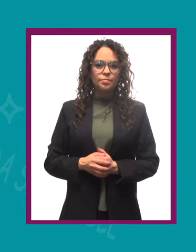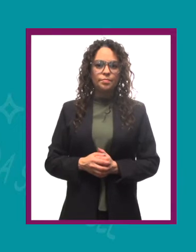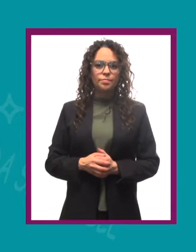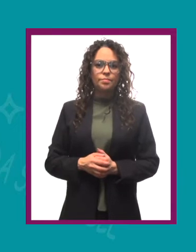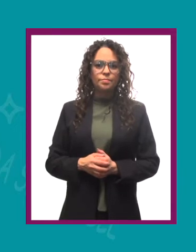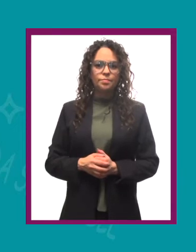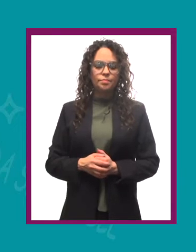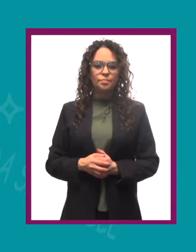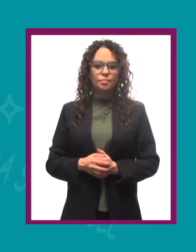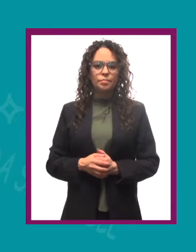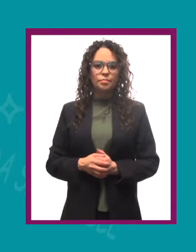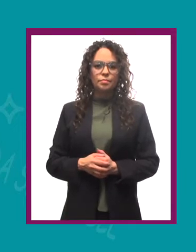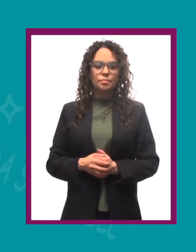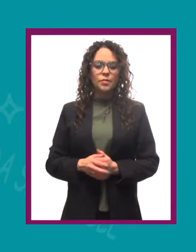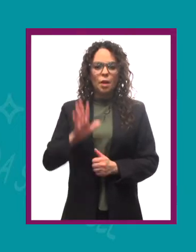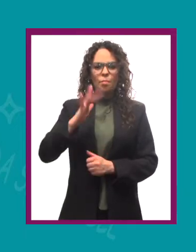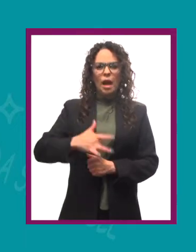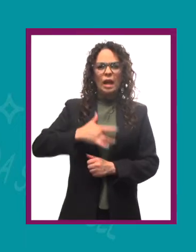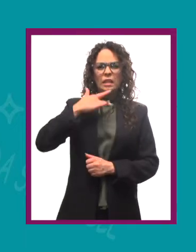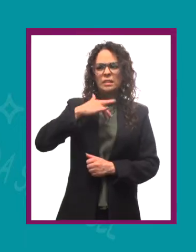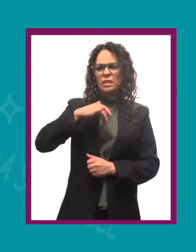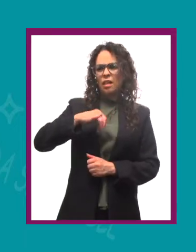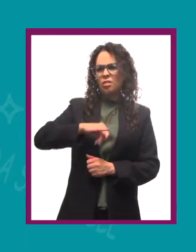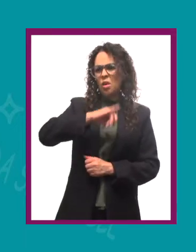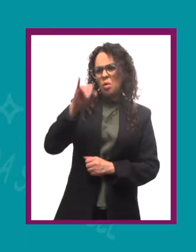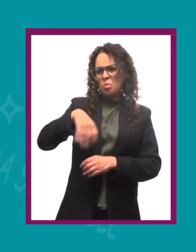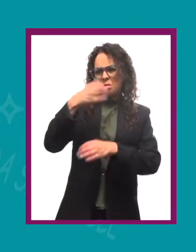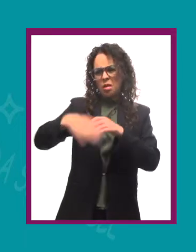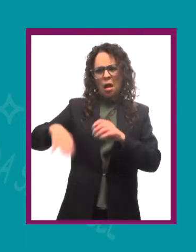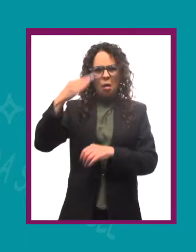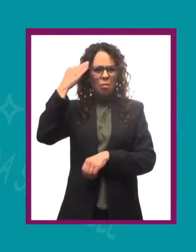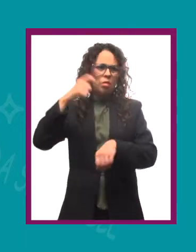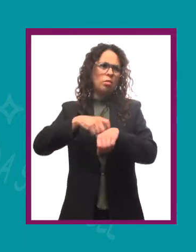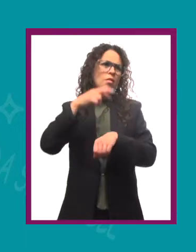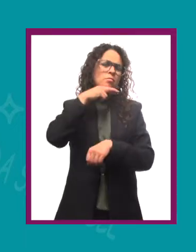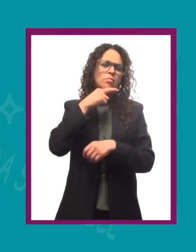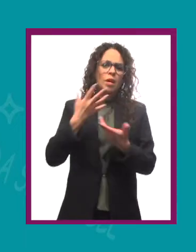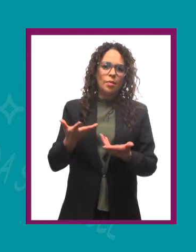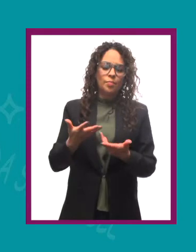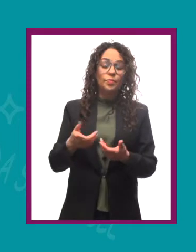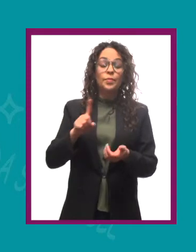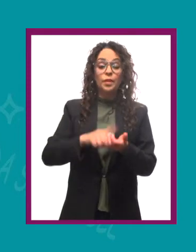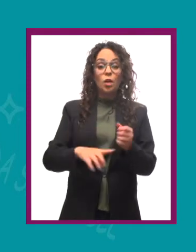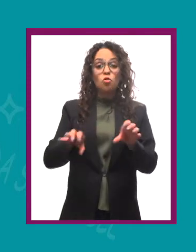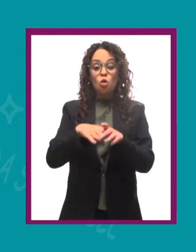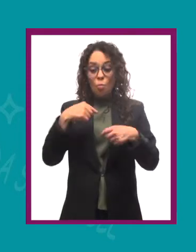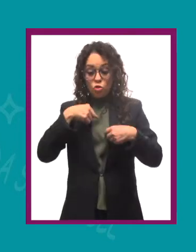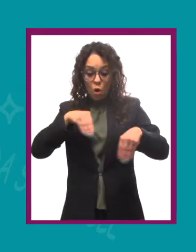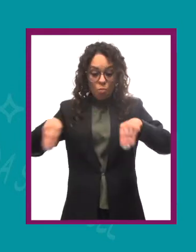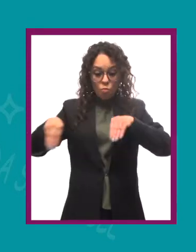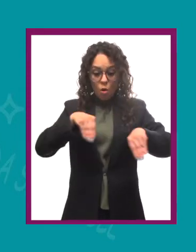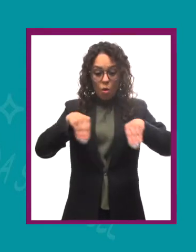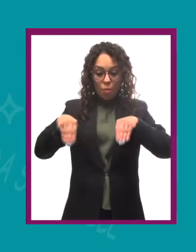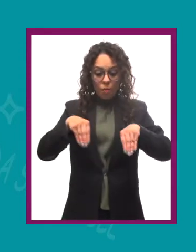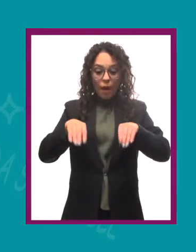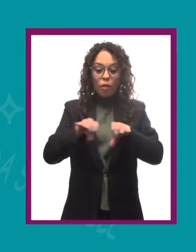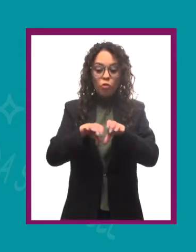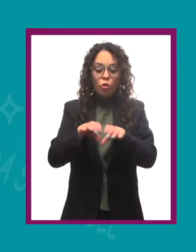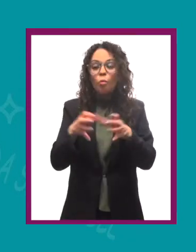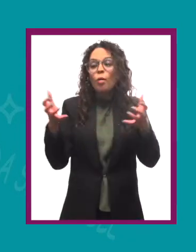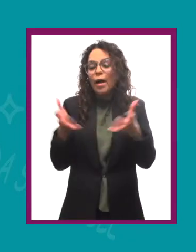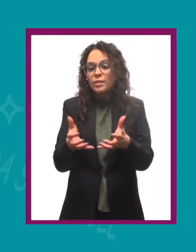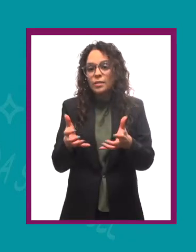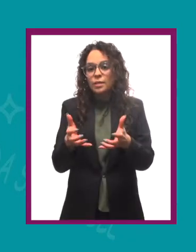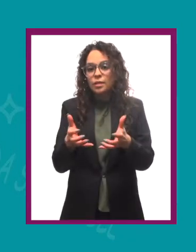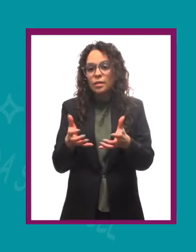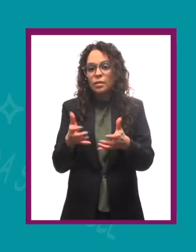bueno, eso no termina nunca y la percepción del movimiento también interfiere en cómo me esté moviendo yo y cómo